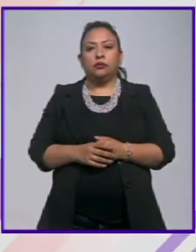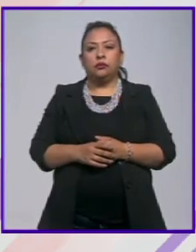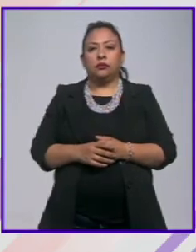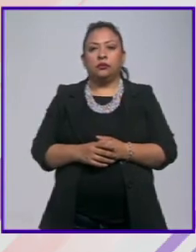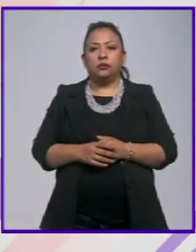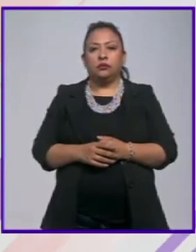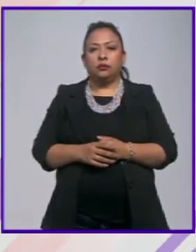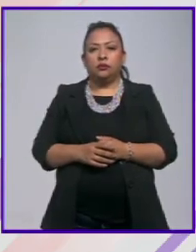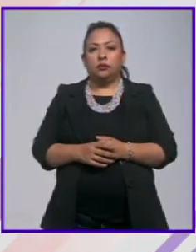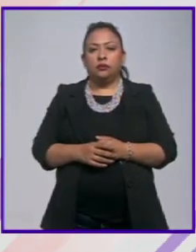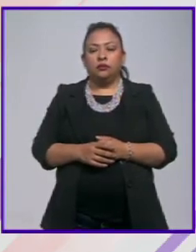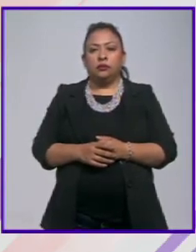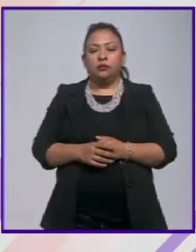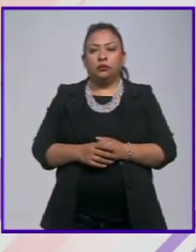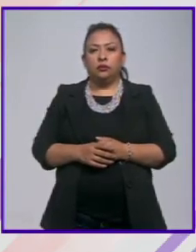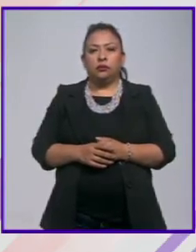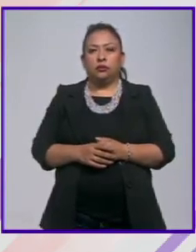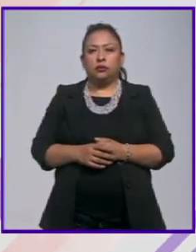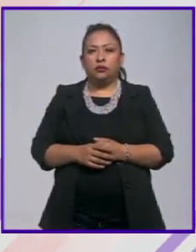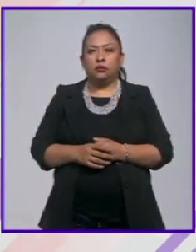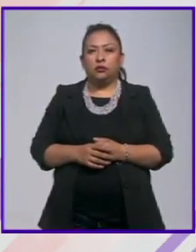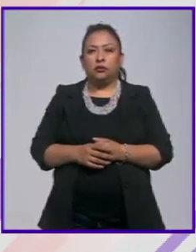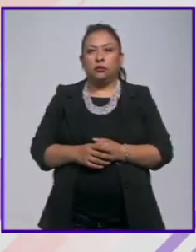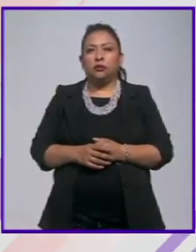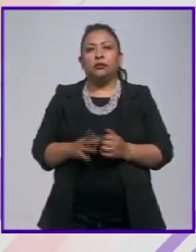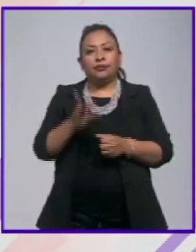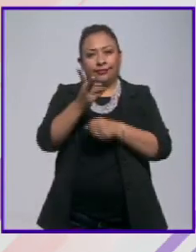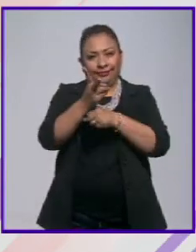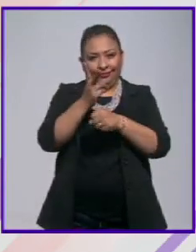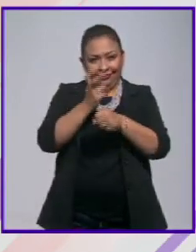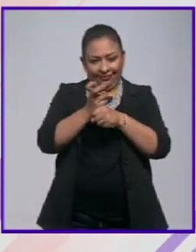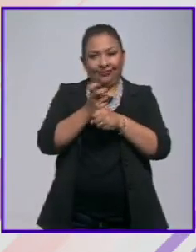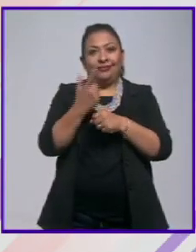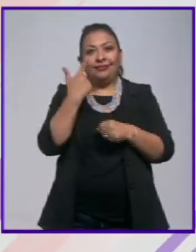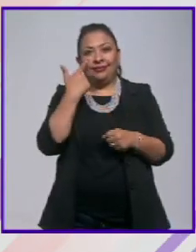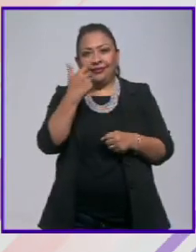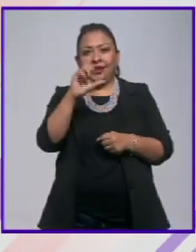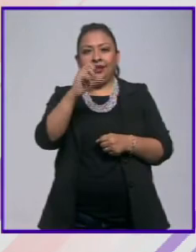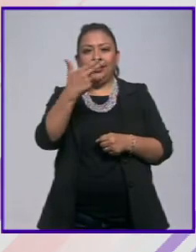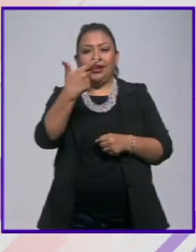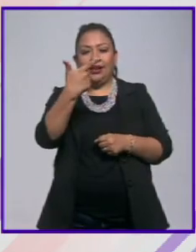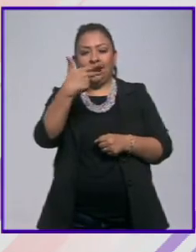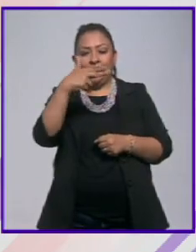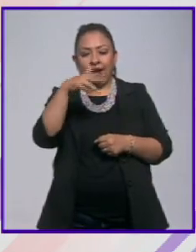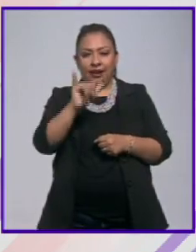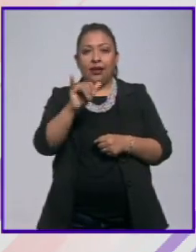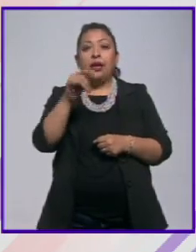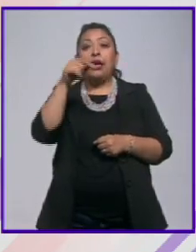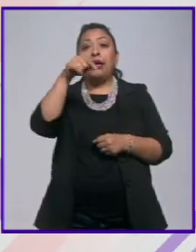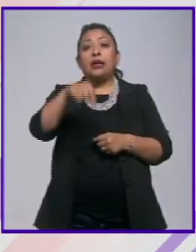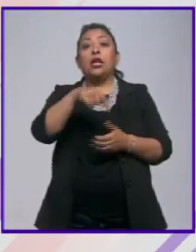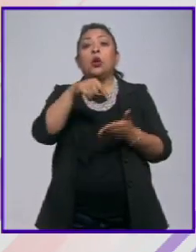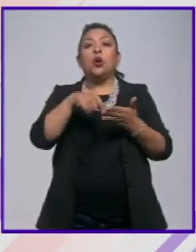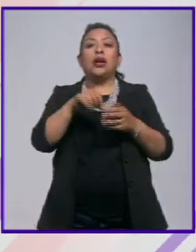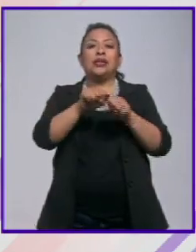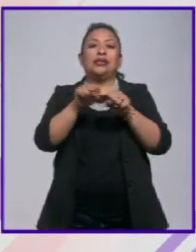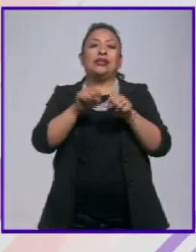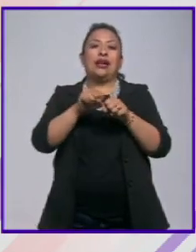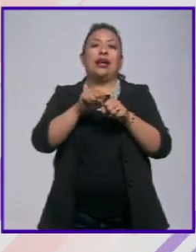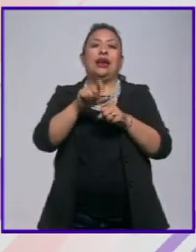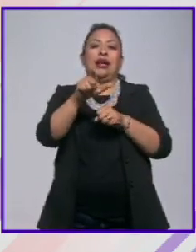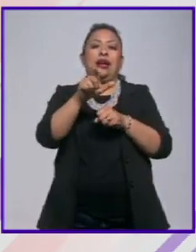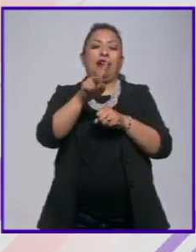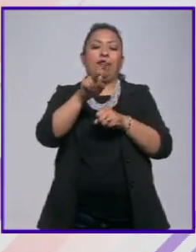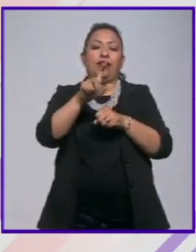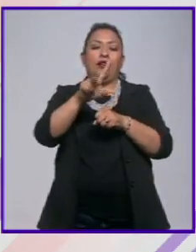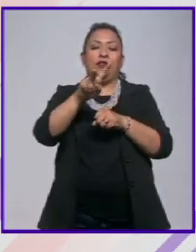de nada hubiera servido pinches boletos digitales pues los invito a ver shangai estamos aquí en la sala javier villorrutia